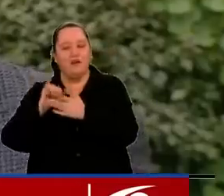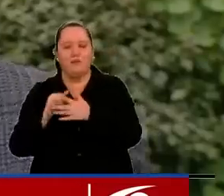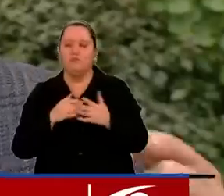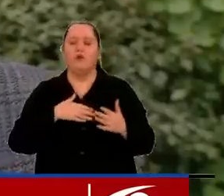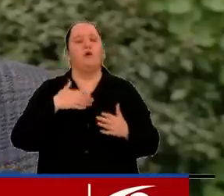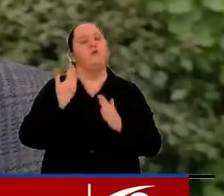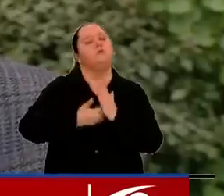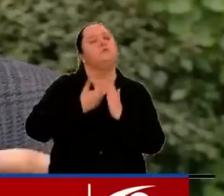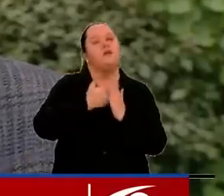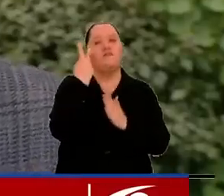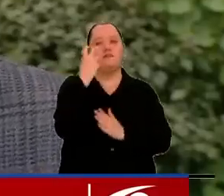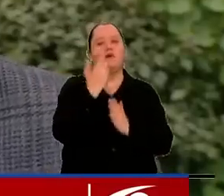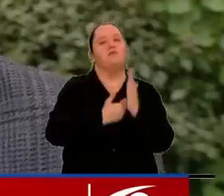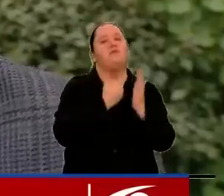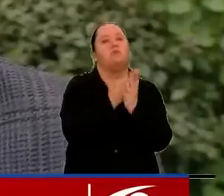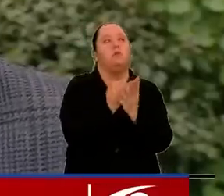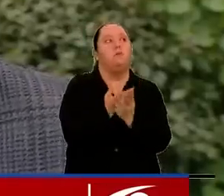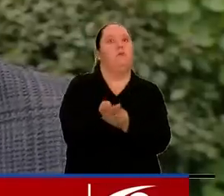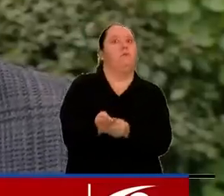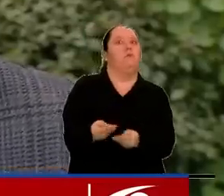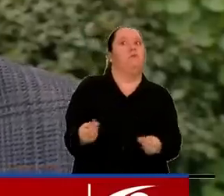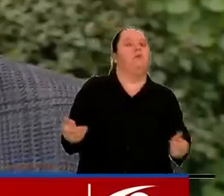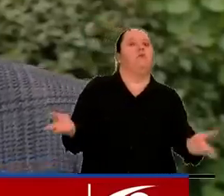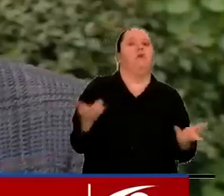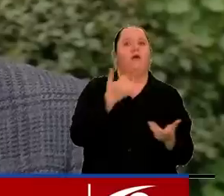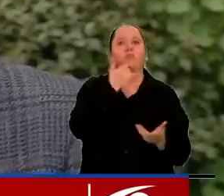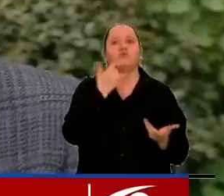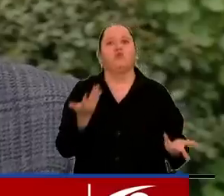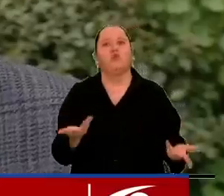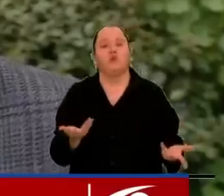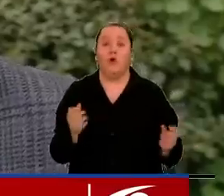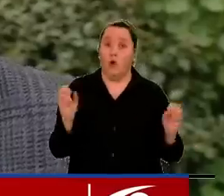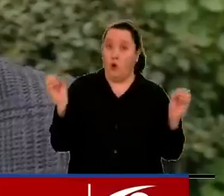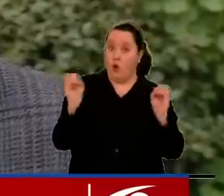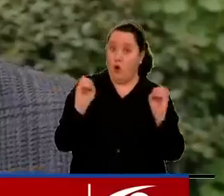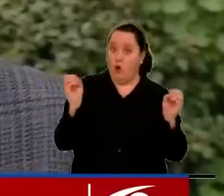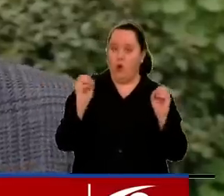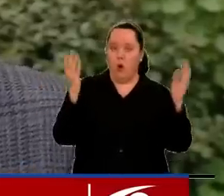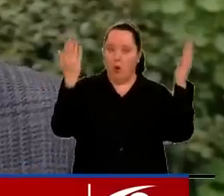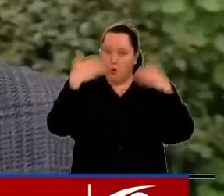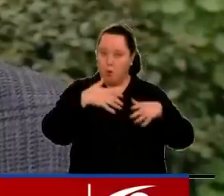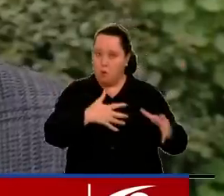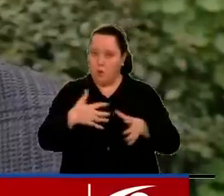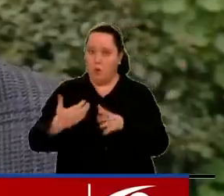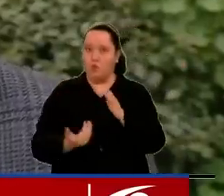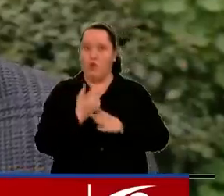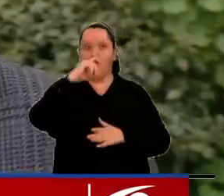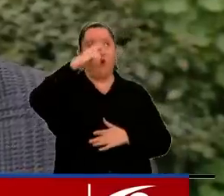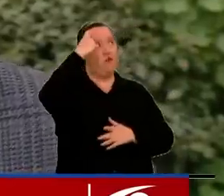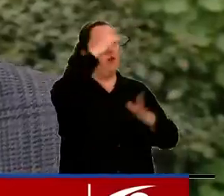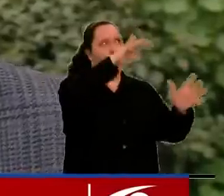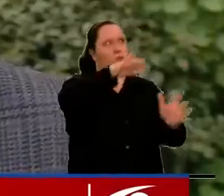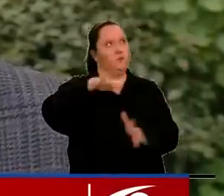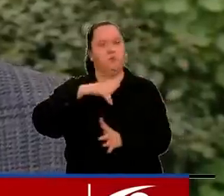tránsito de la Fiscalía a la Sociedad de Activos Especiales o si es que los ocultaron cuando llegó el nuevo gobierno